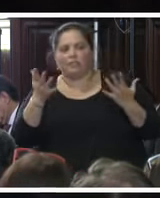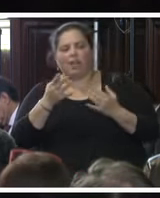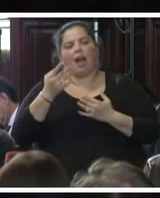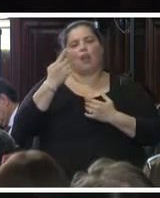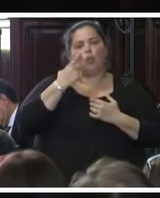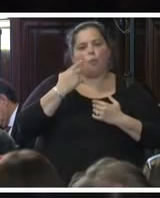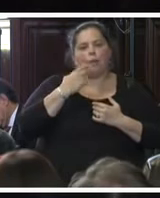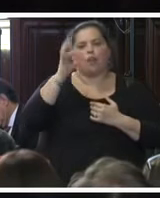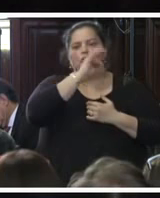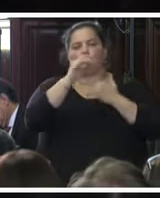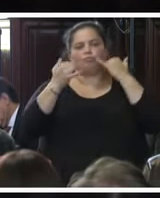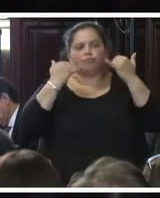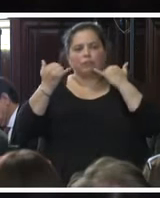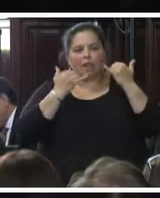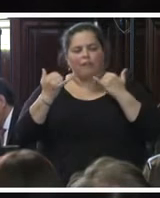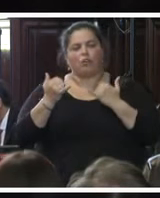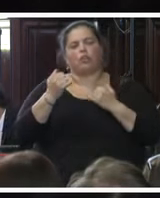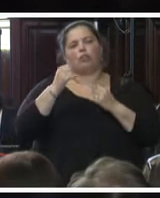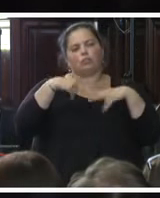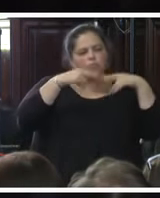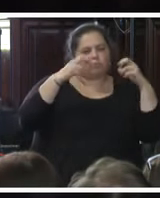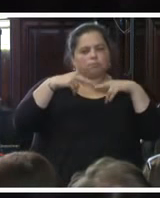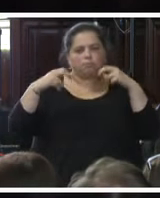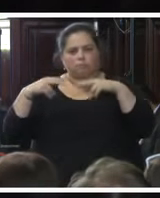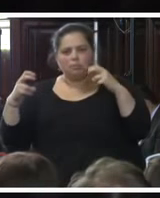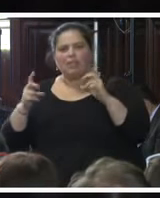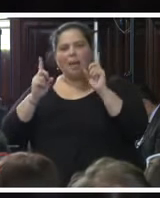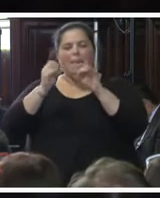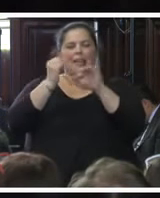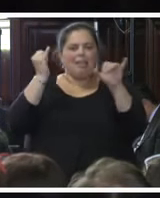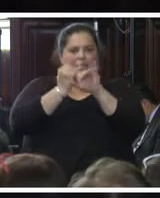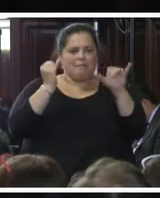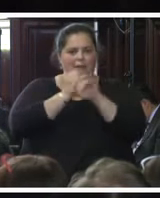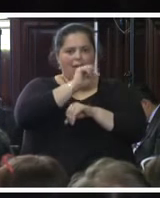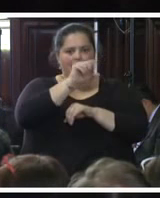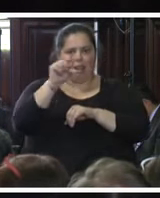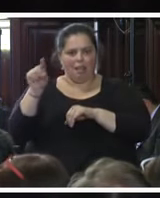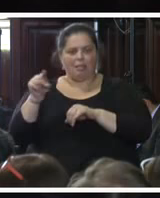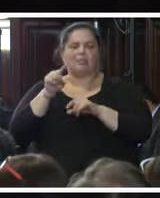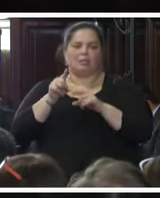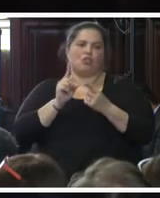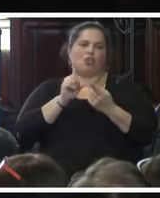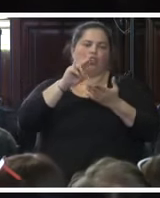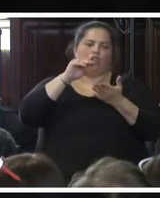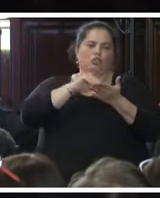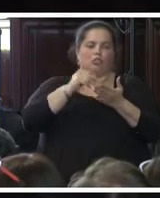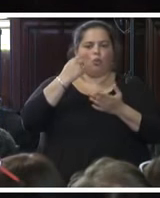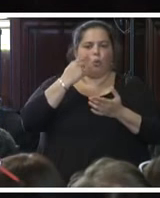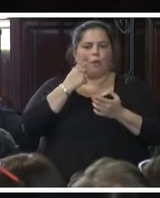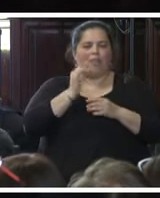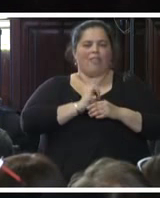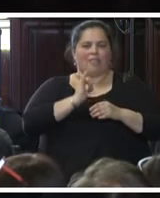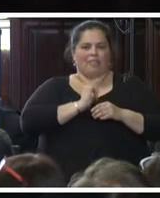telefónicos, o bien los IMEIs, que son propiamente los números de serie o identificación